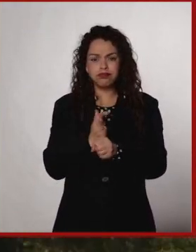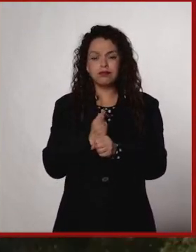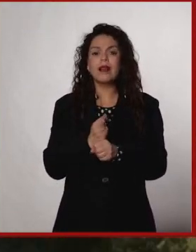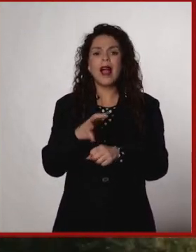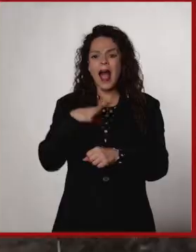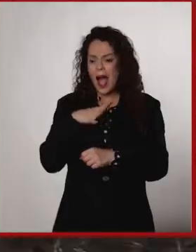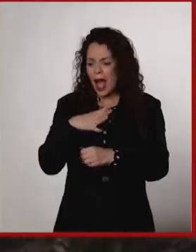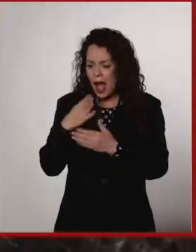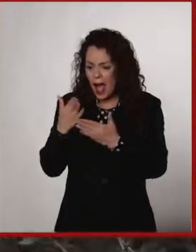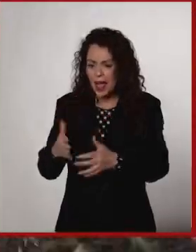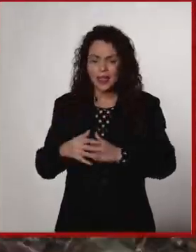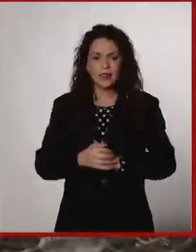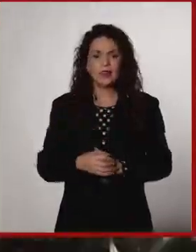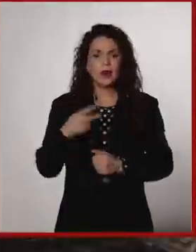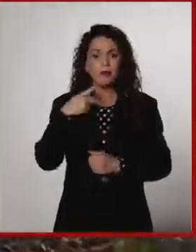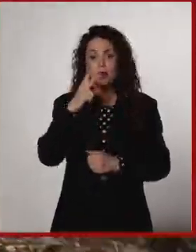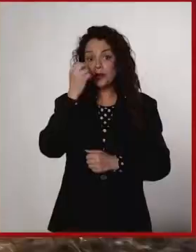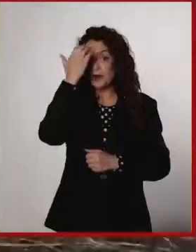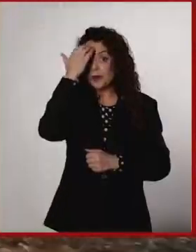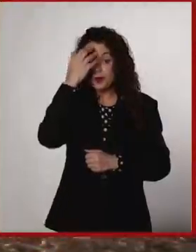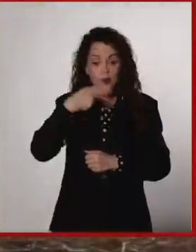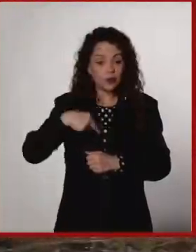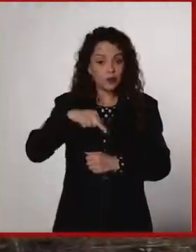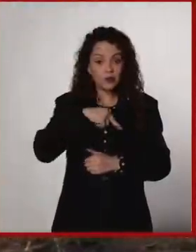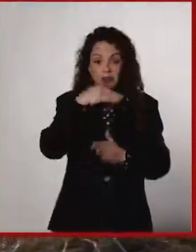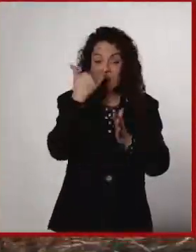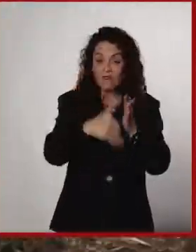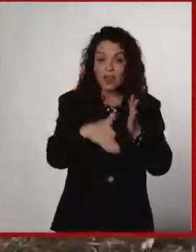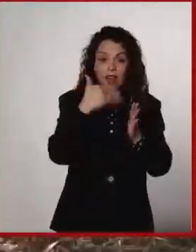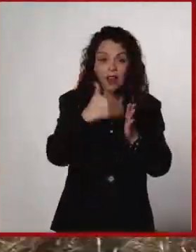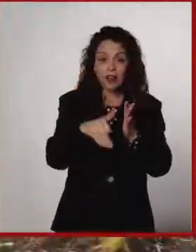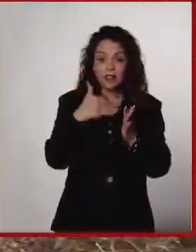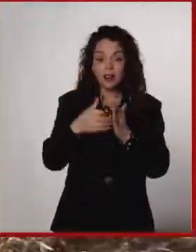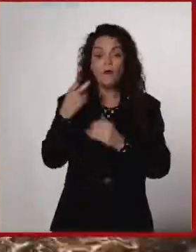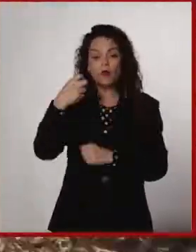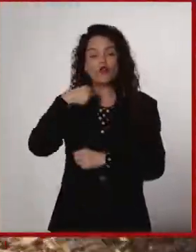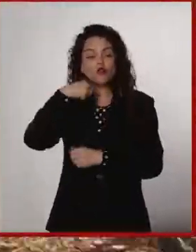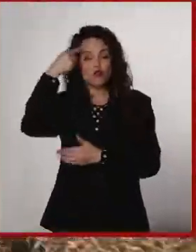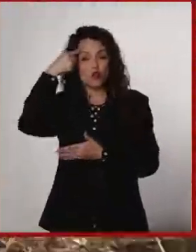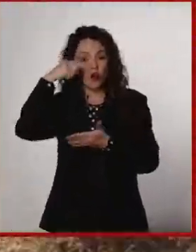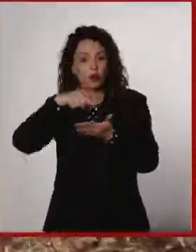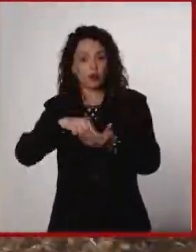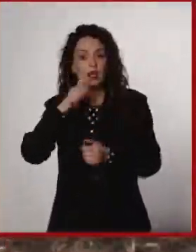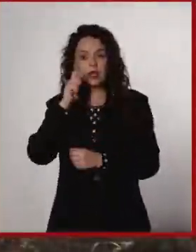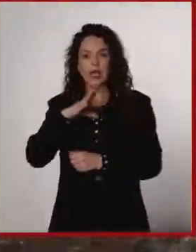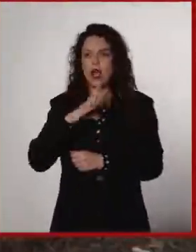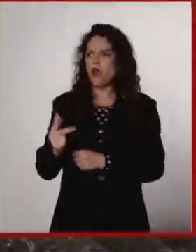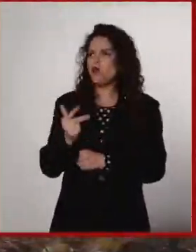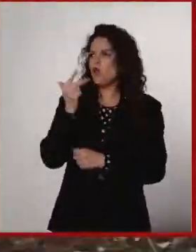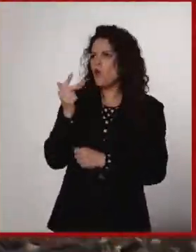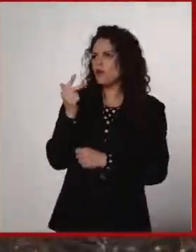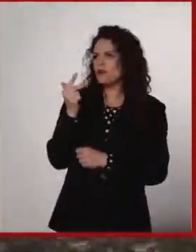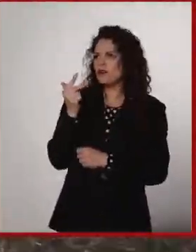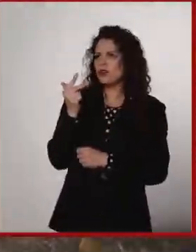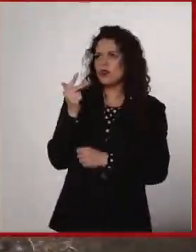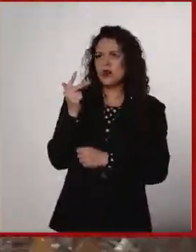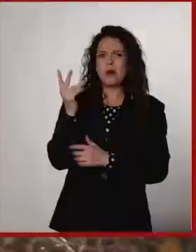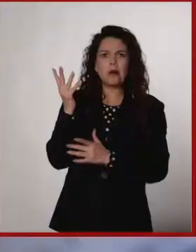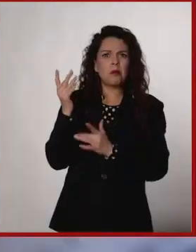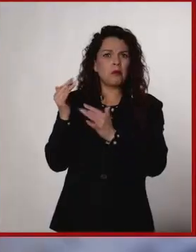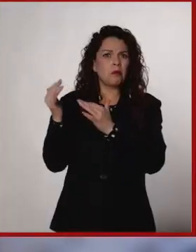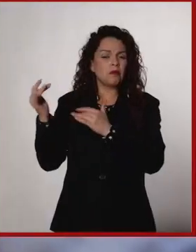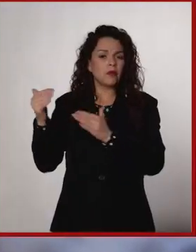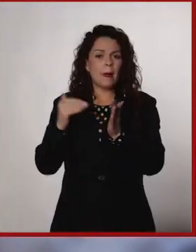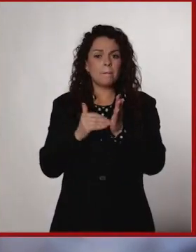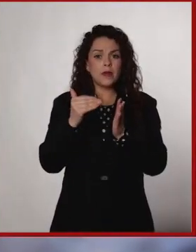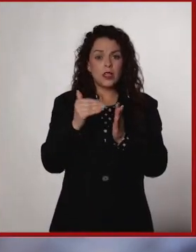está. Y todavía no lo conocemos. Creo que de los ocho y tantos millones